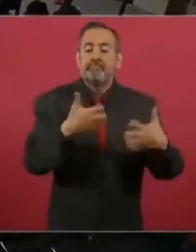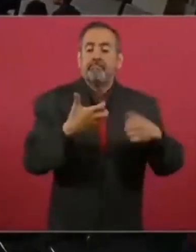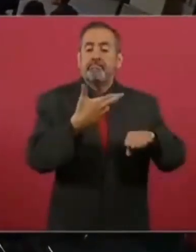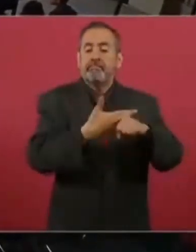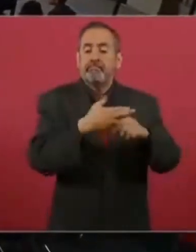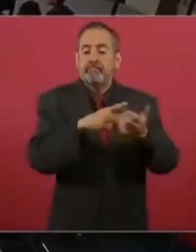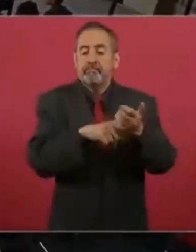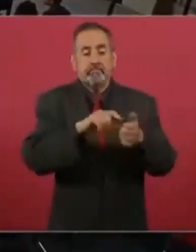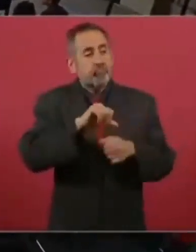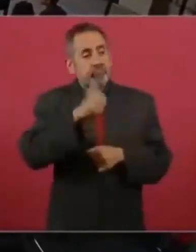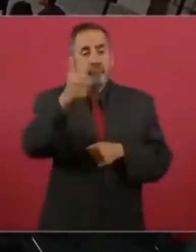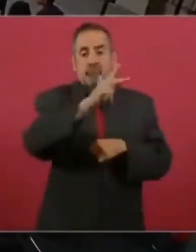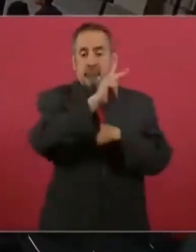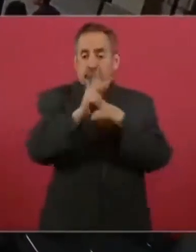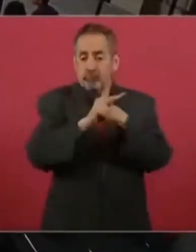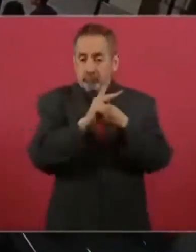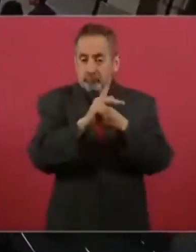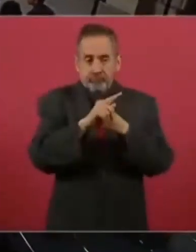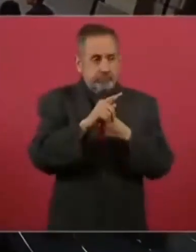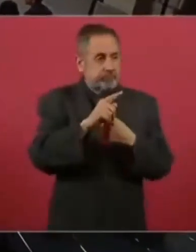petroleras extranjeras